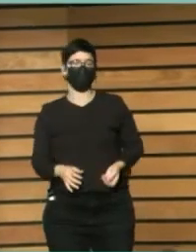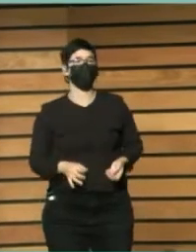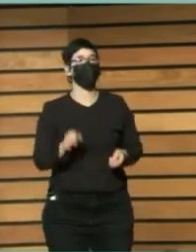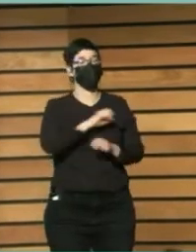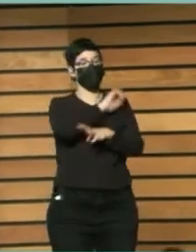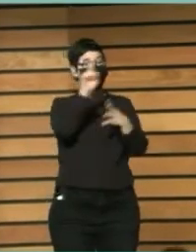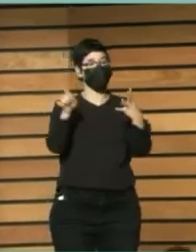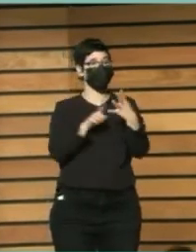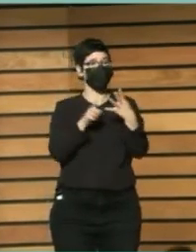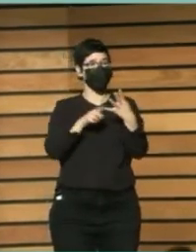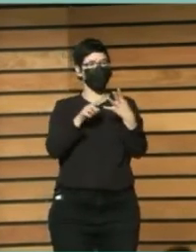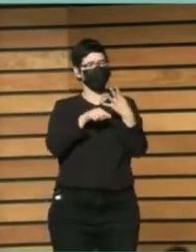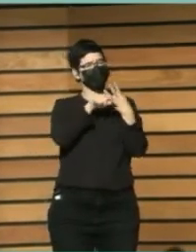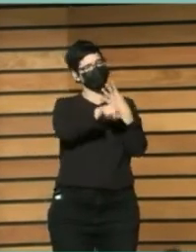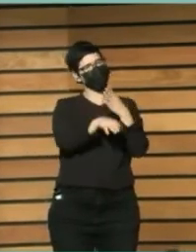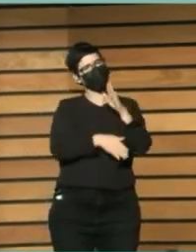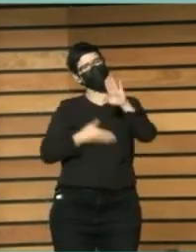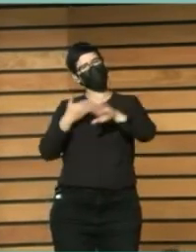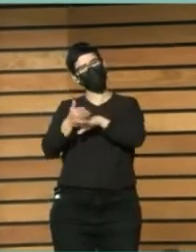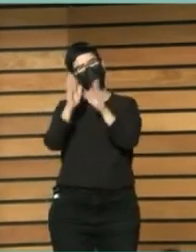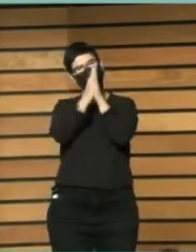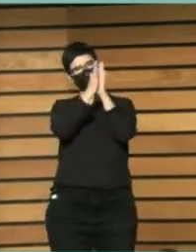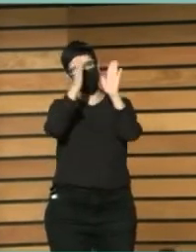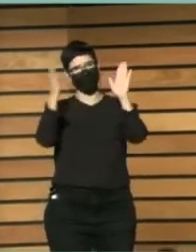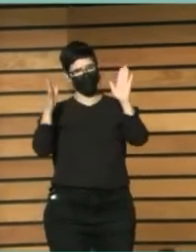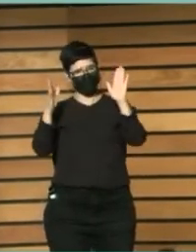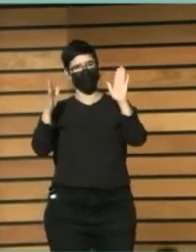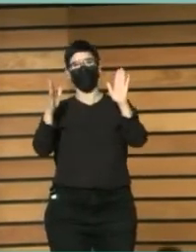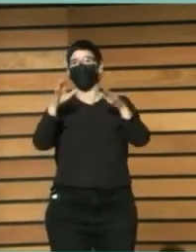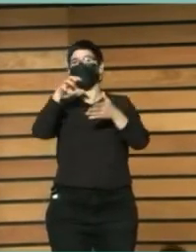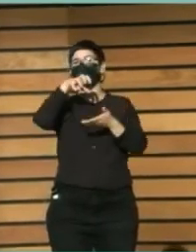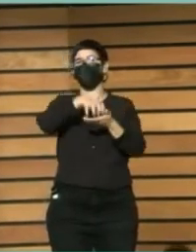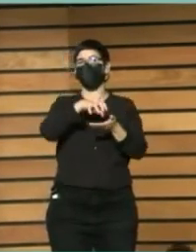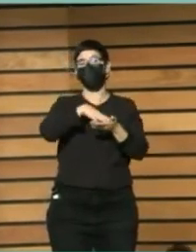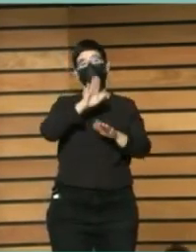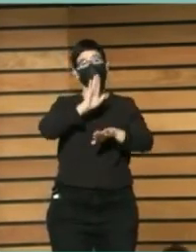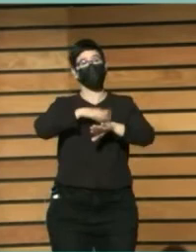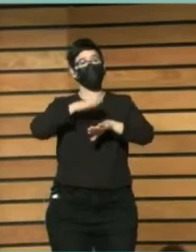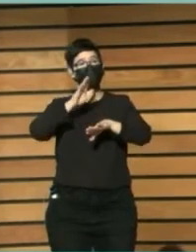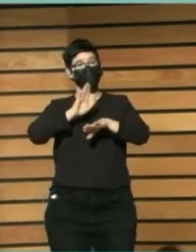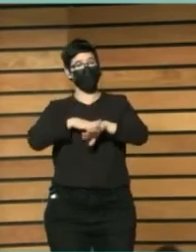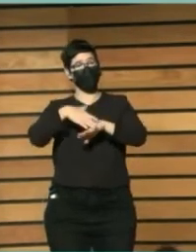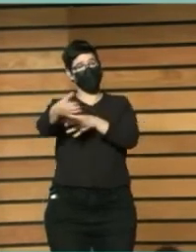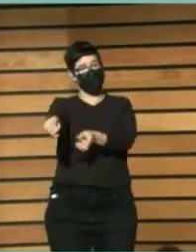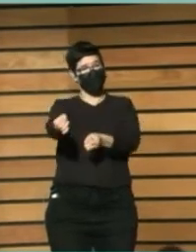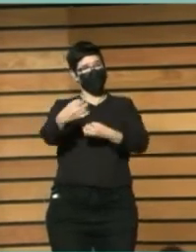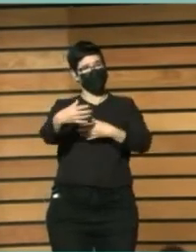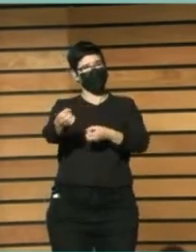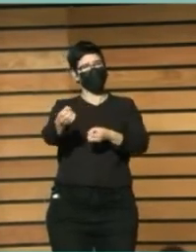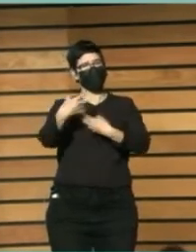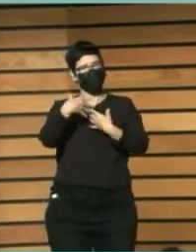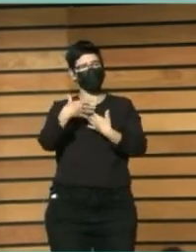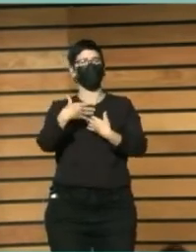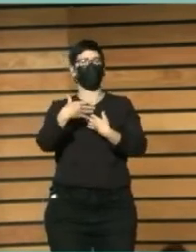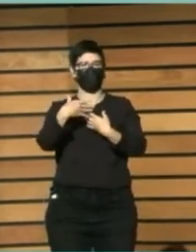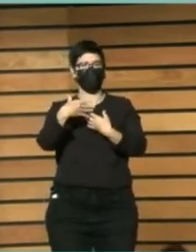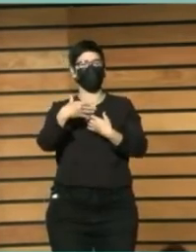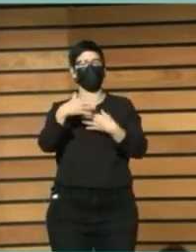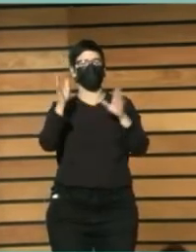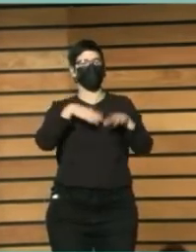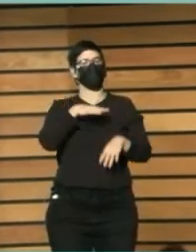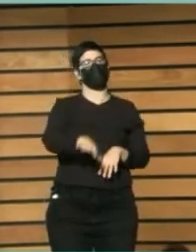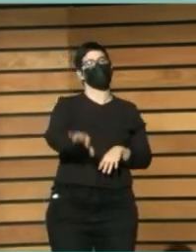cuarta pregunta ¿Ha usado usted La biblioteca Para encontrar Información Que le ayude A tomar una